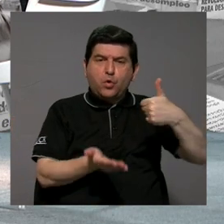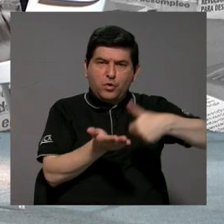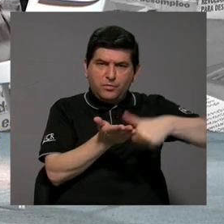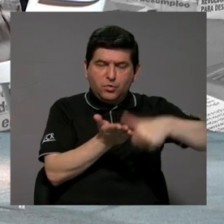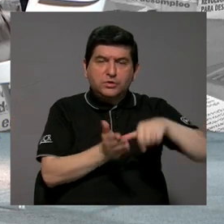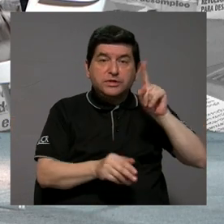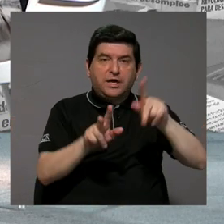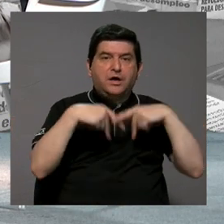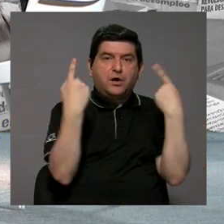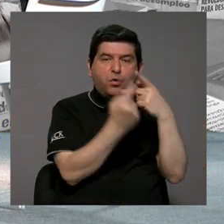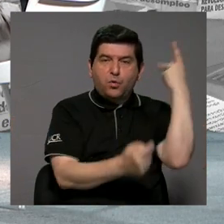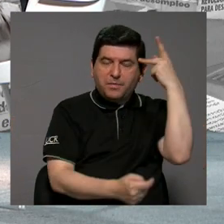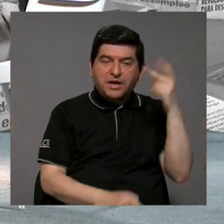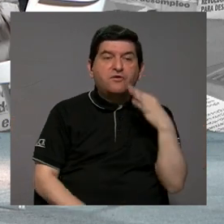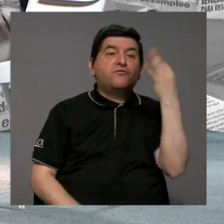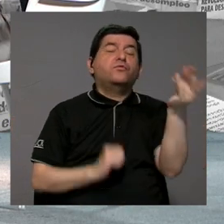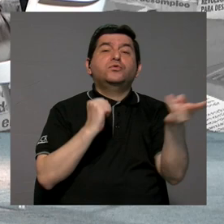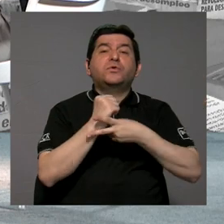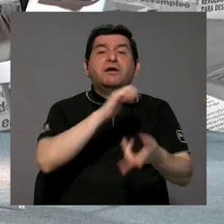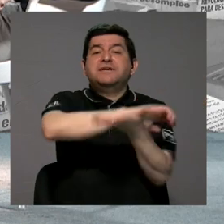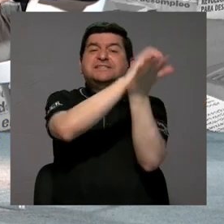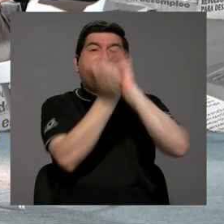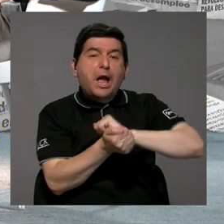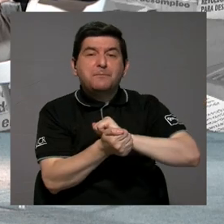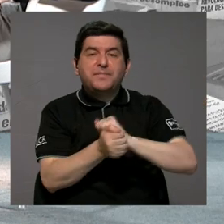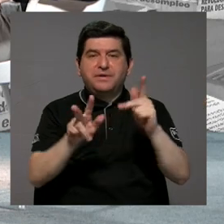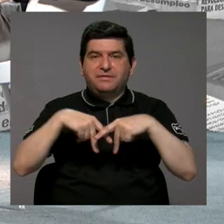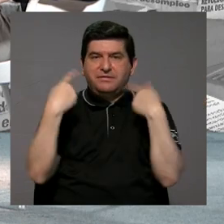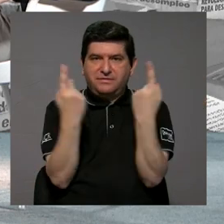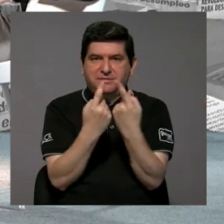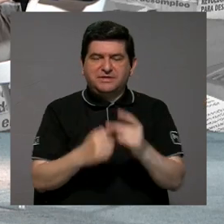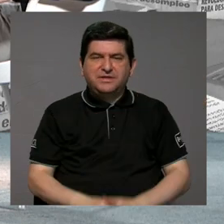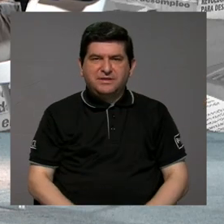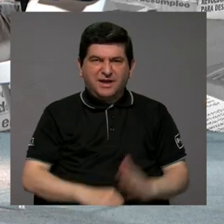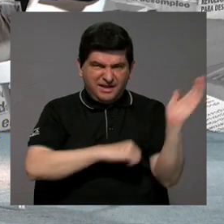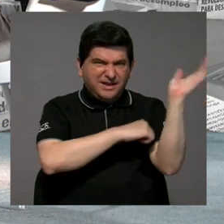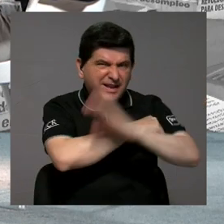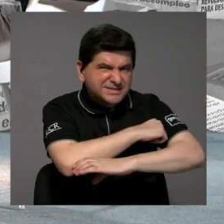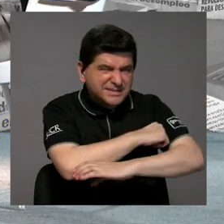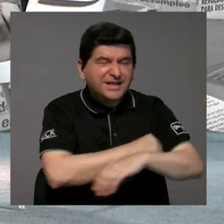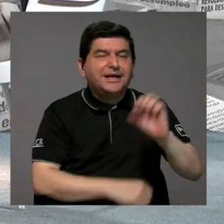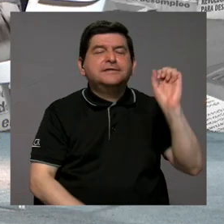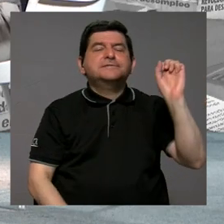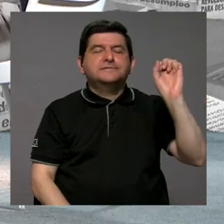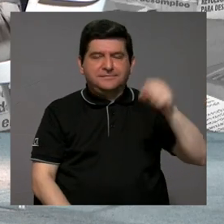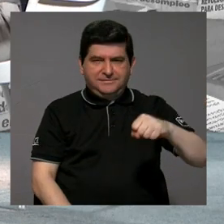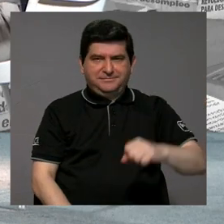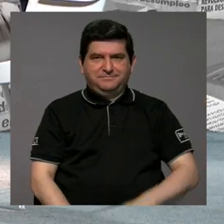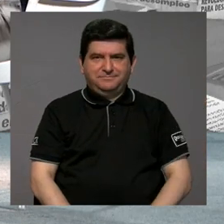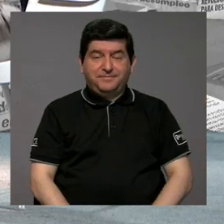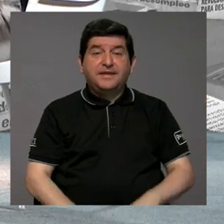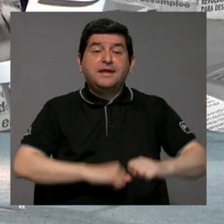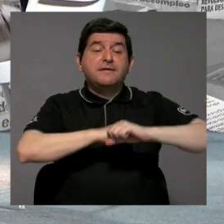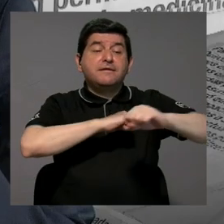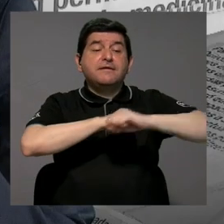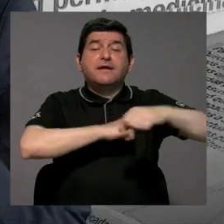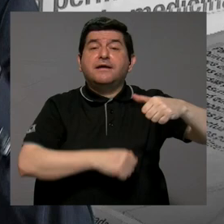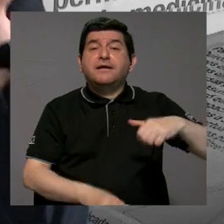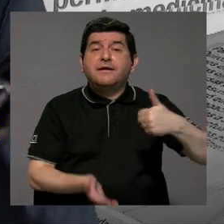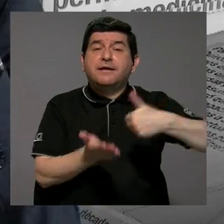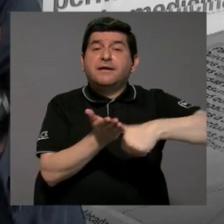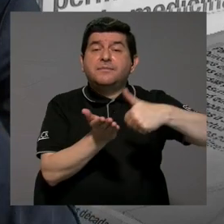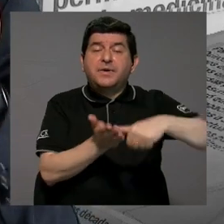por un partido político, pero en la siguiente elección me cambio por otro partido político. Lo castigan. Sí, y además, durante la campaña electoral,